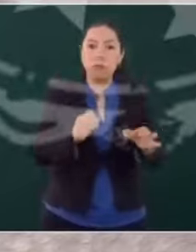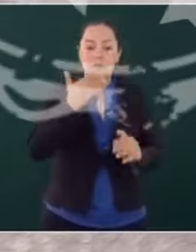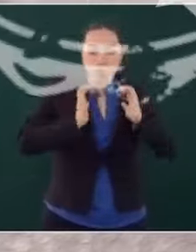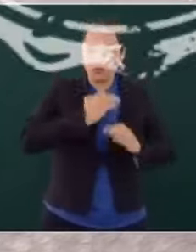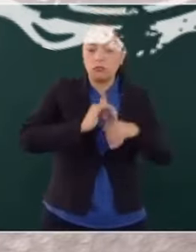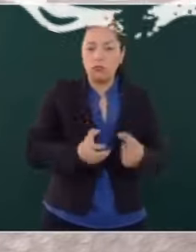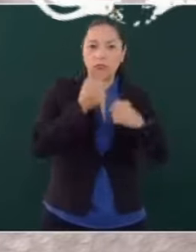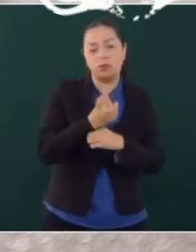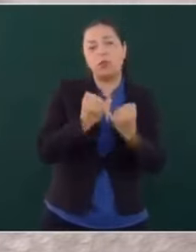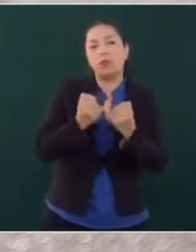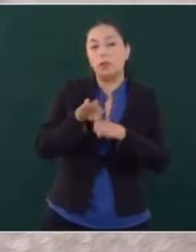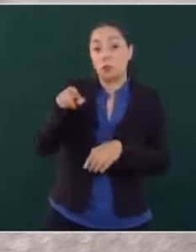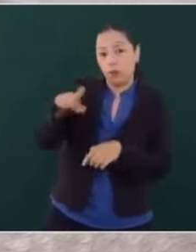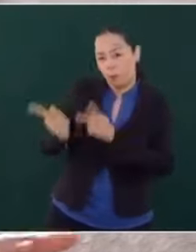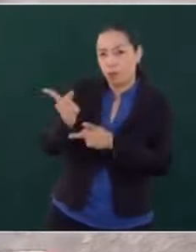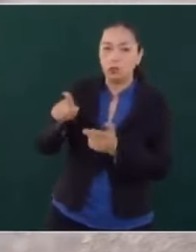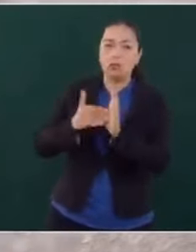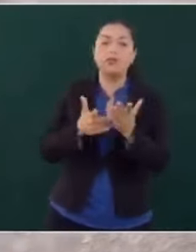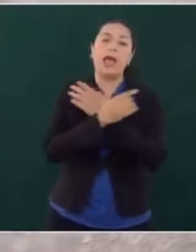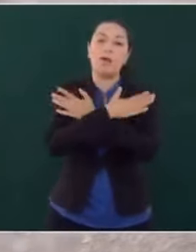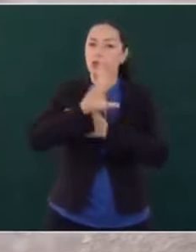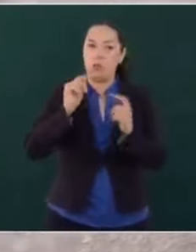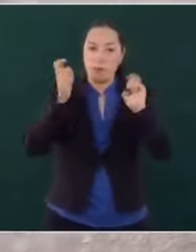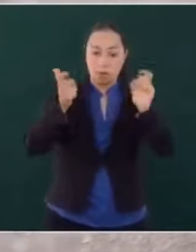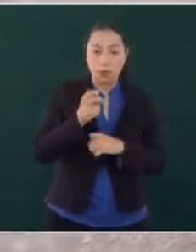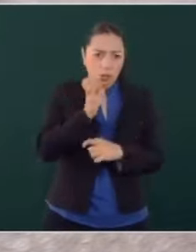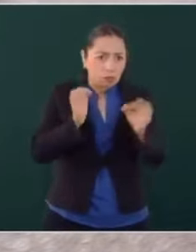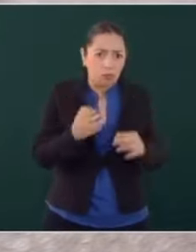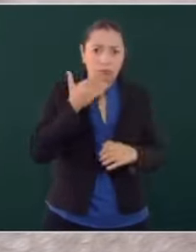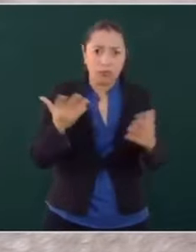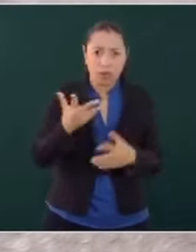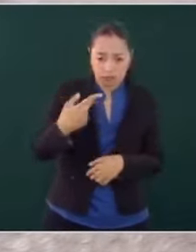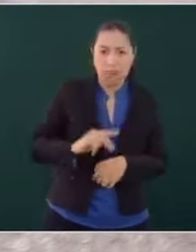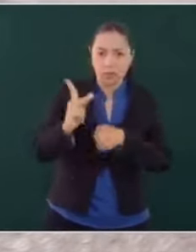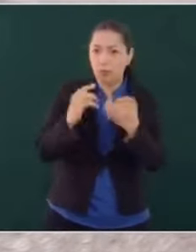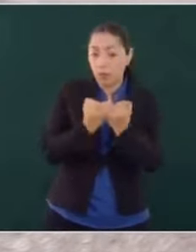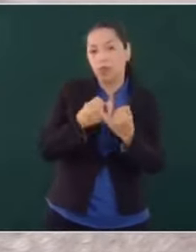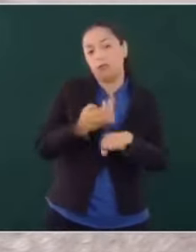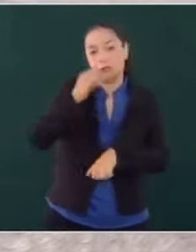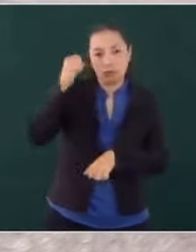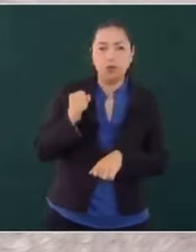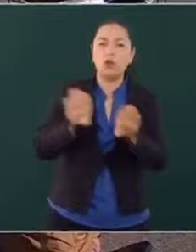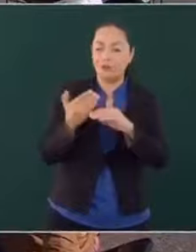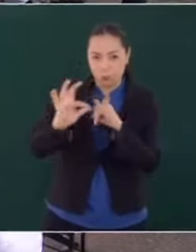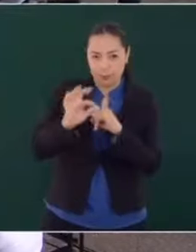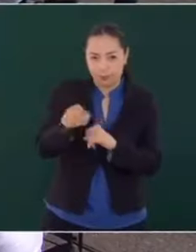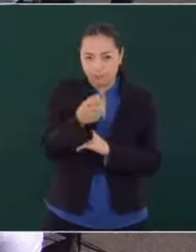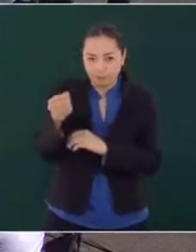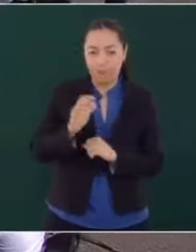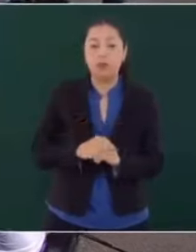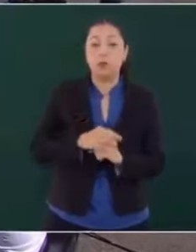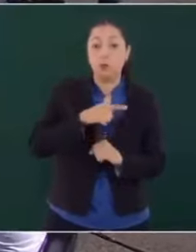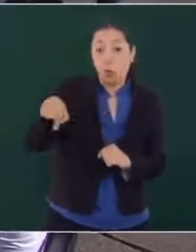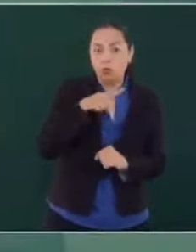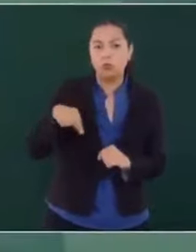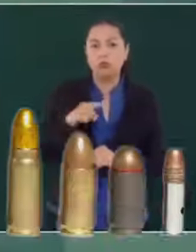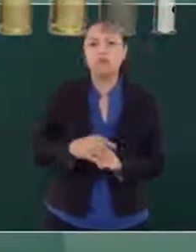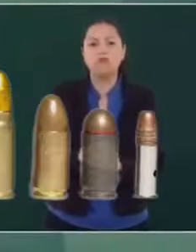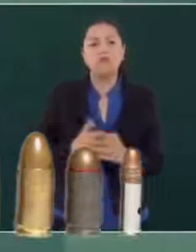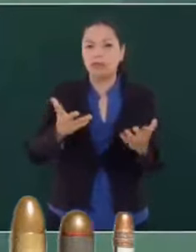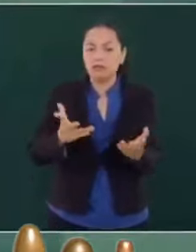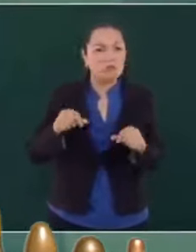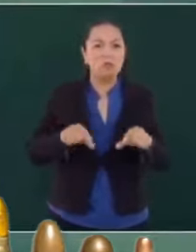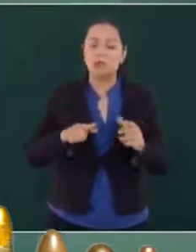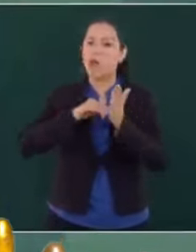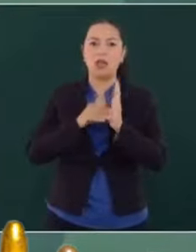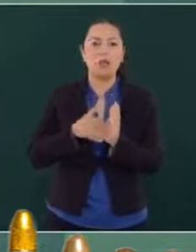También de seguridad preguntarle si la estrategia que utiliza de abrazos no balazos está funcionando no solamente en el país, sino aquí en Sinaloa por los hechos que han surgido en los últimos días. Nosotros vamos a mantener